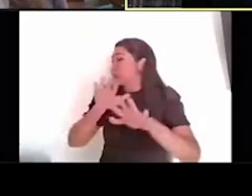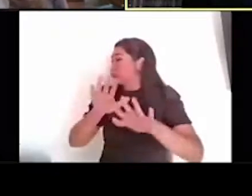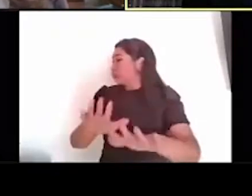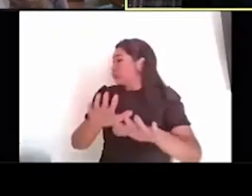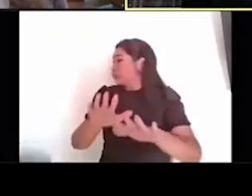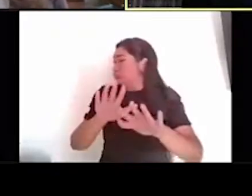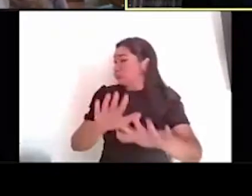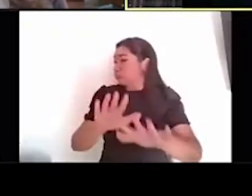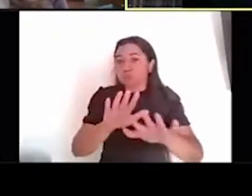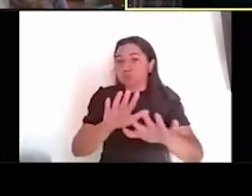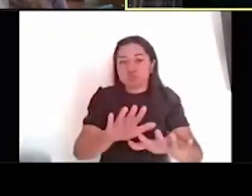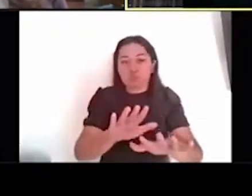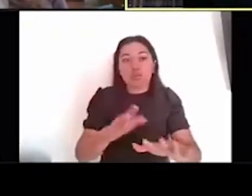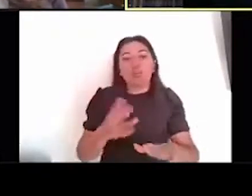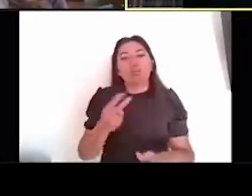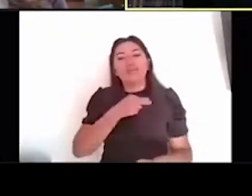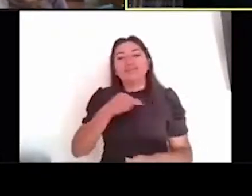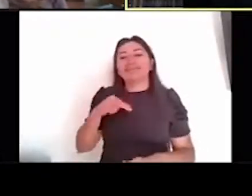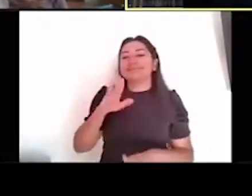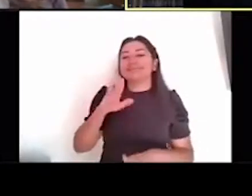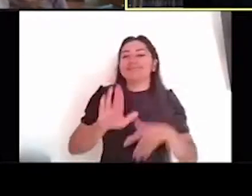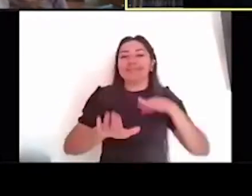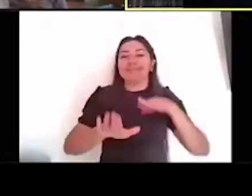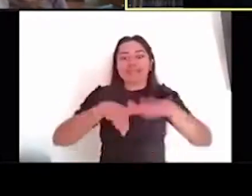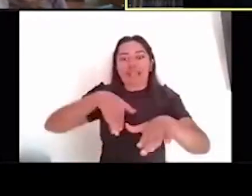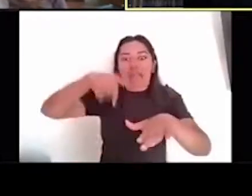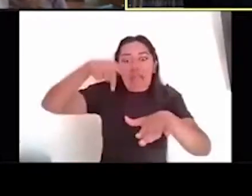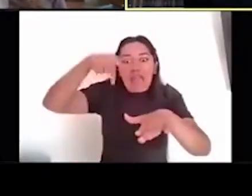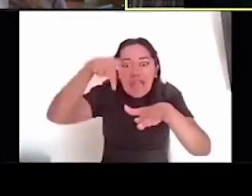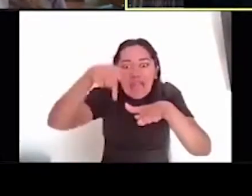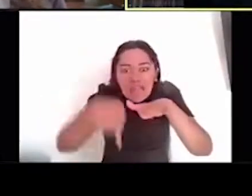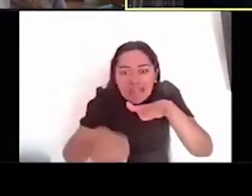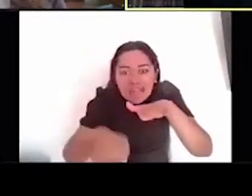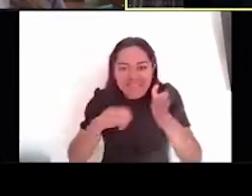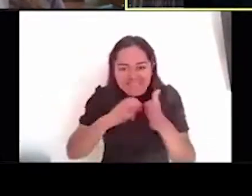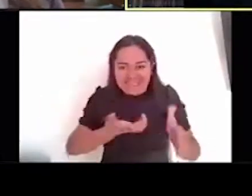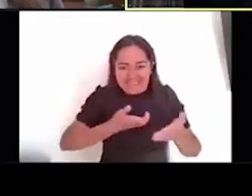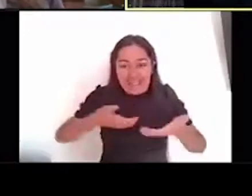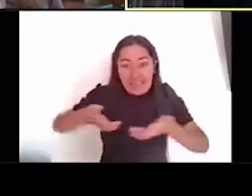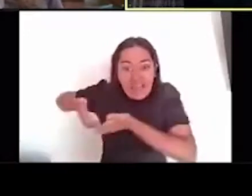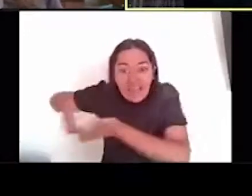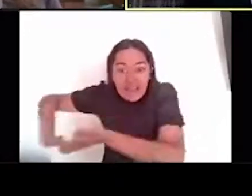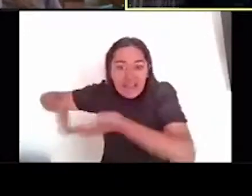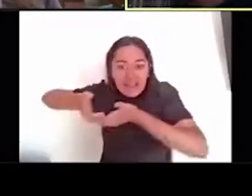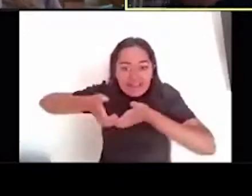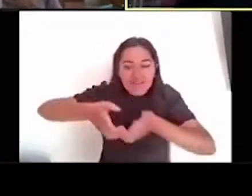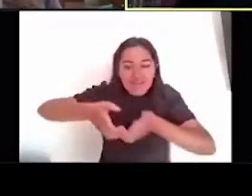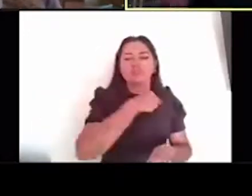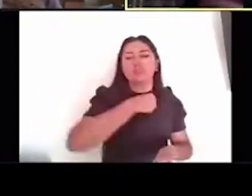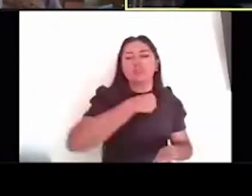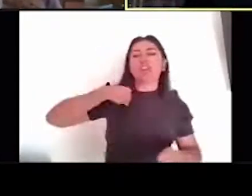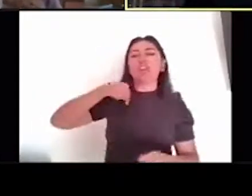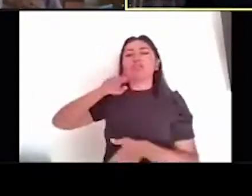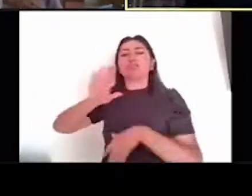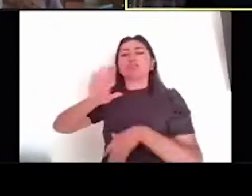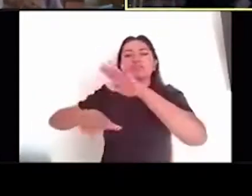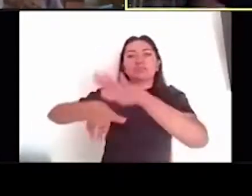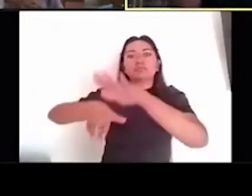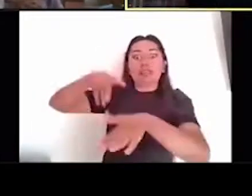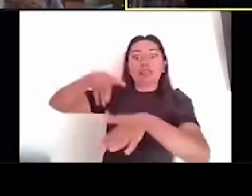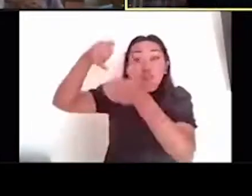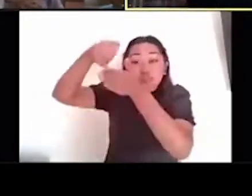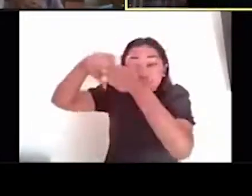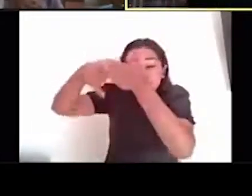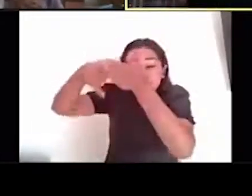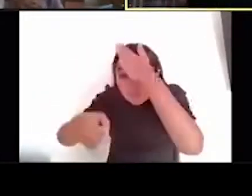nuestros pies, cuando caminamos en el, en el Zócalo, en las calles, vamos caminando sobre lo que fueron los